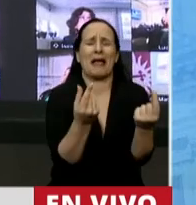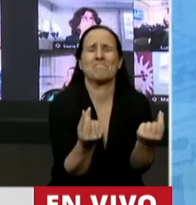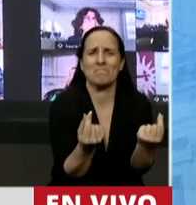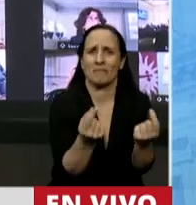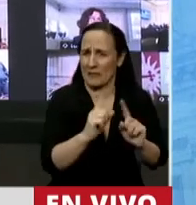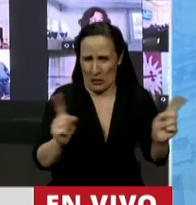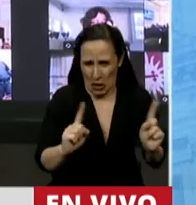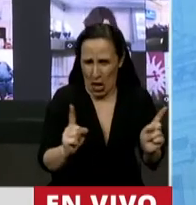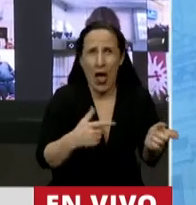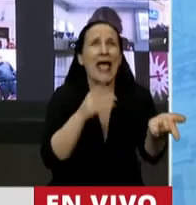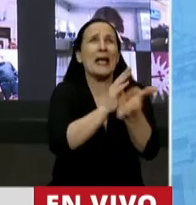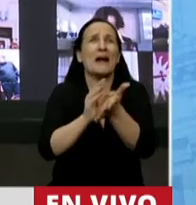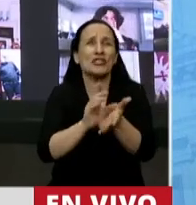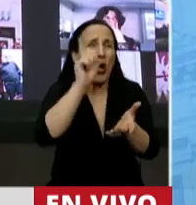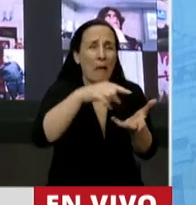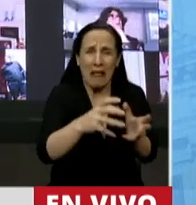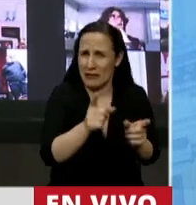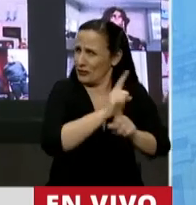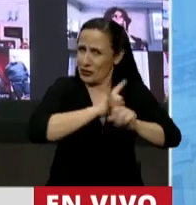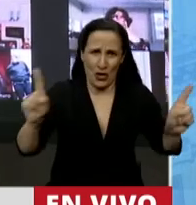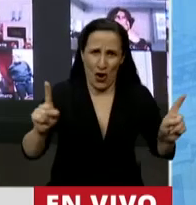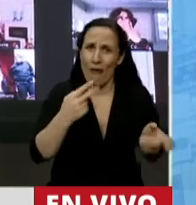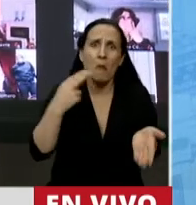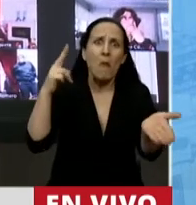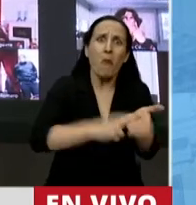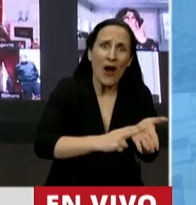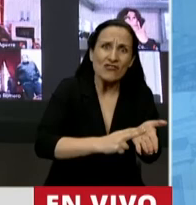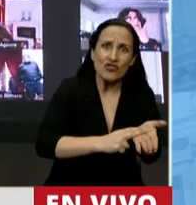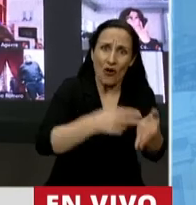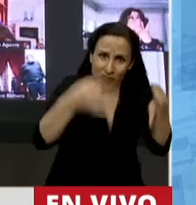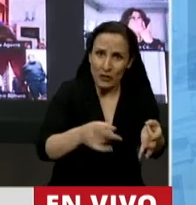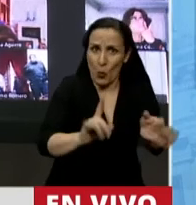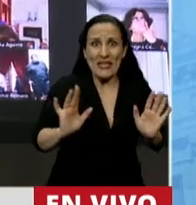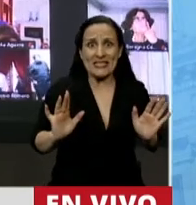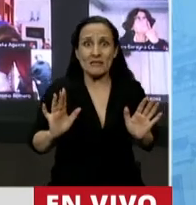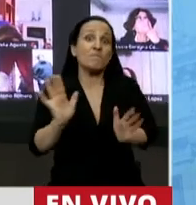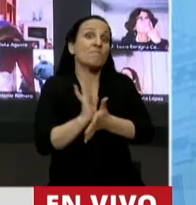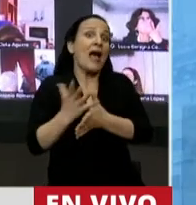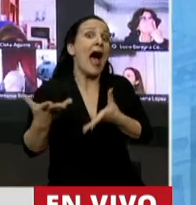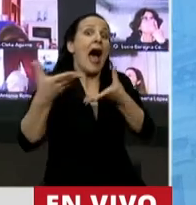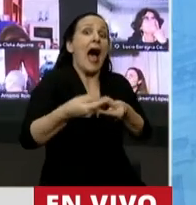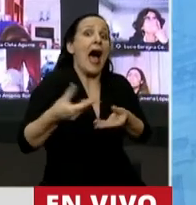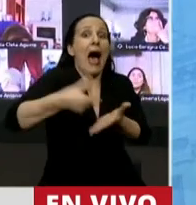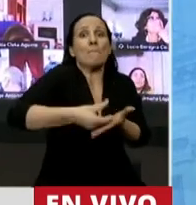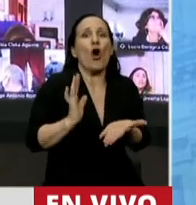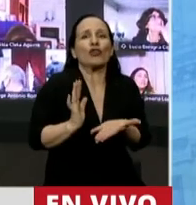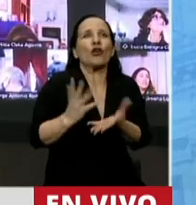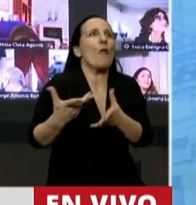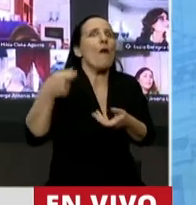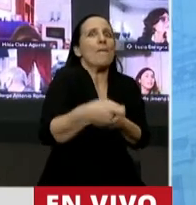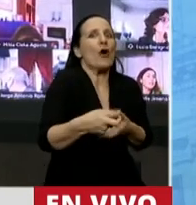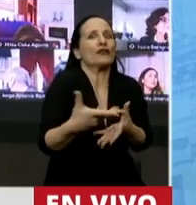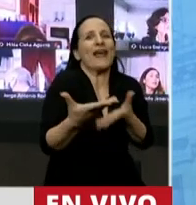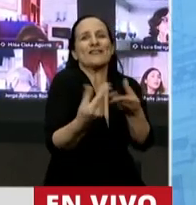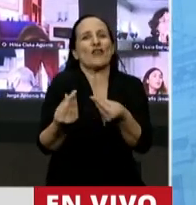esto no afecta a las inversiones, esto no es un impuesto sino un aporte solidario, no es inconstitucional